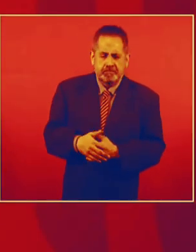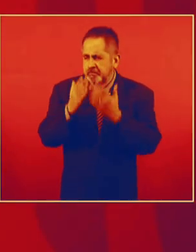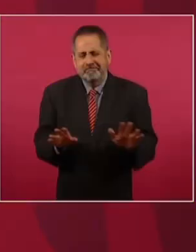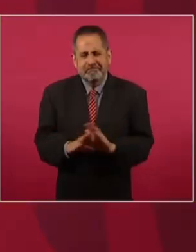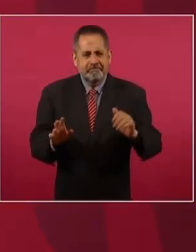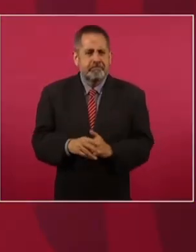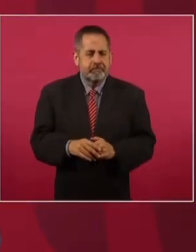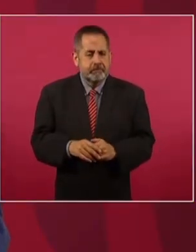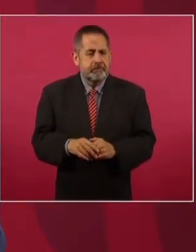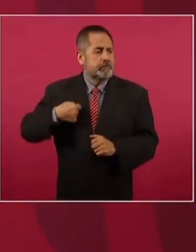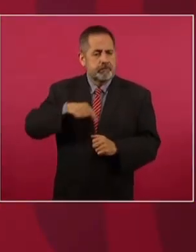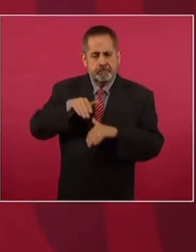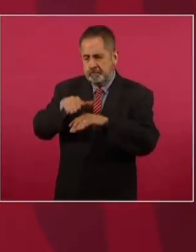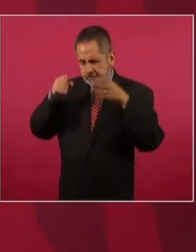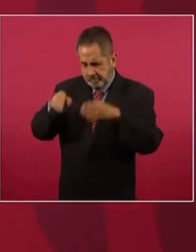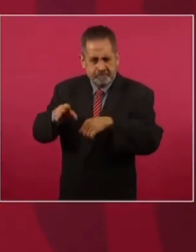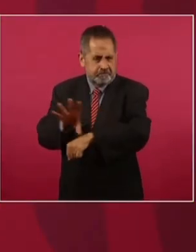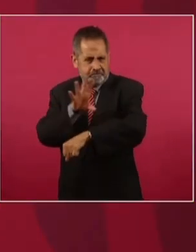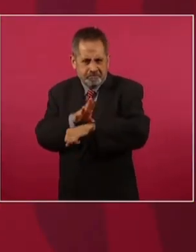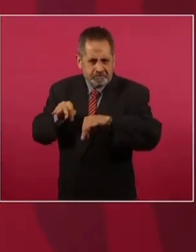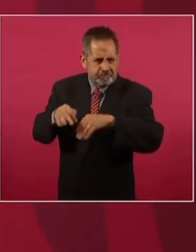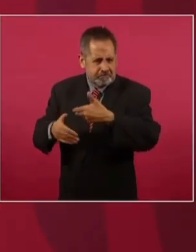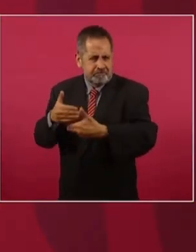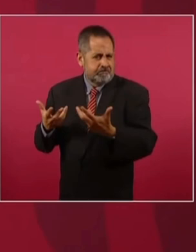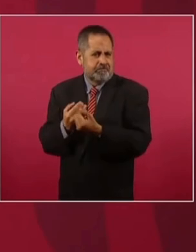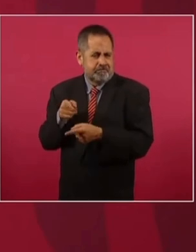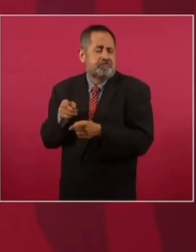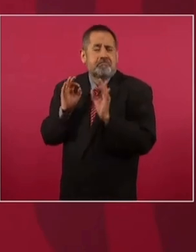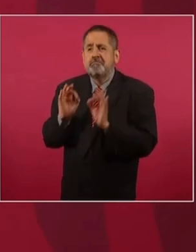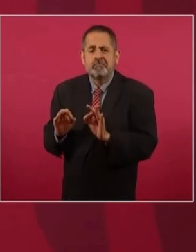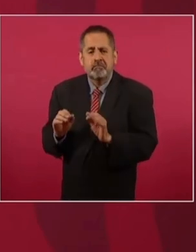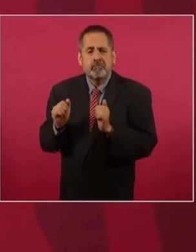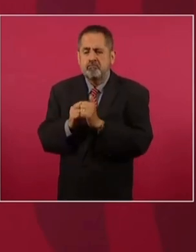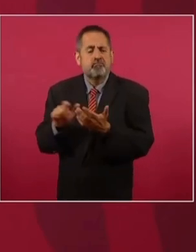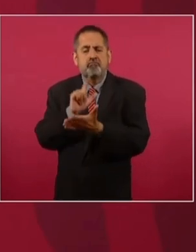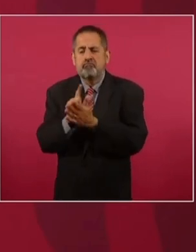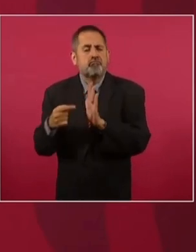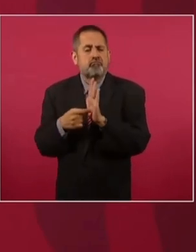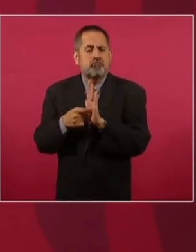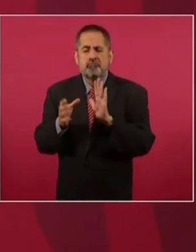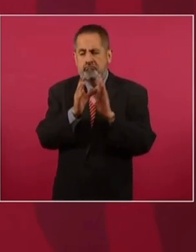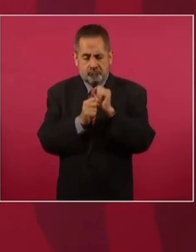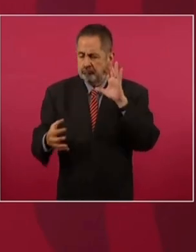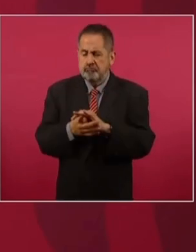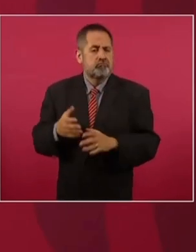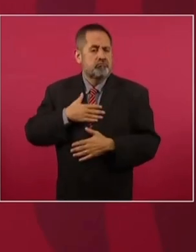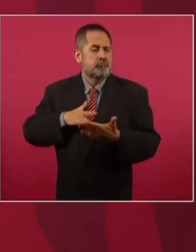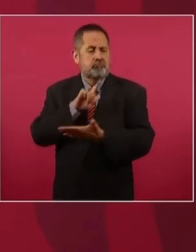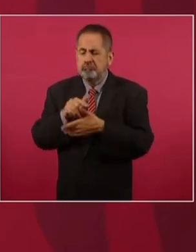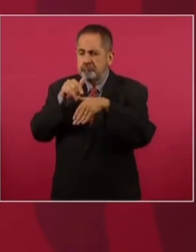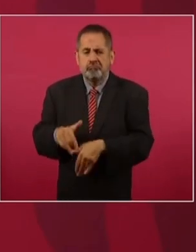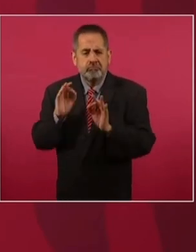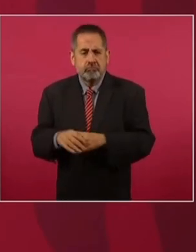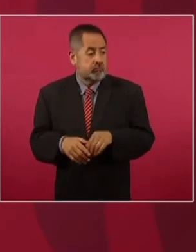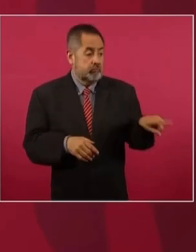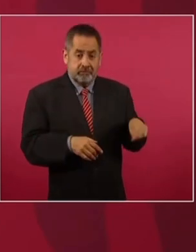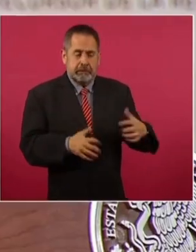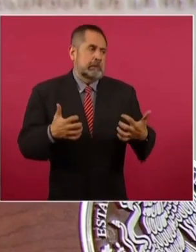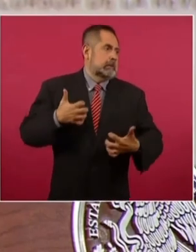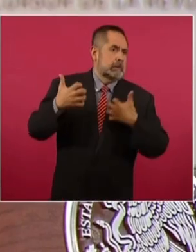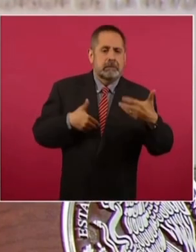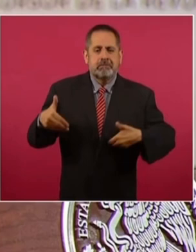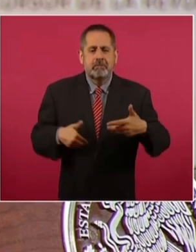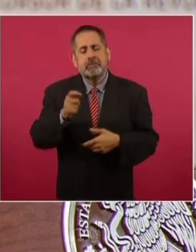hay ningún problema. Todo lo que estamos haciendo en materia de energética es de conformidad con la Constitución, con nuestras leyes. Les molestó muchísimo